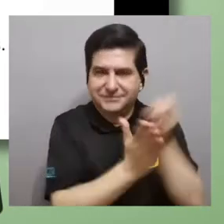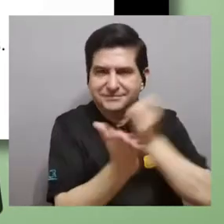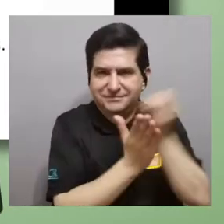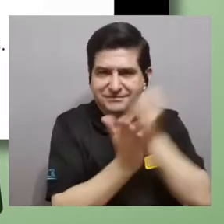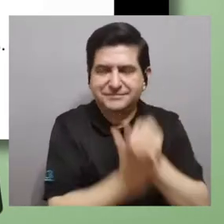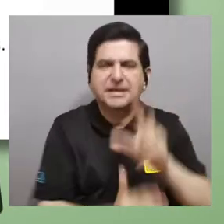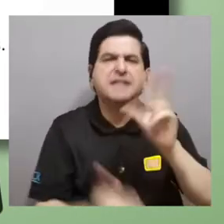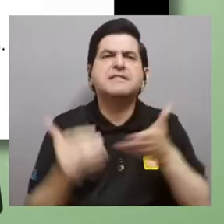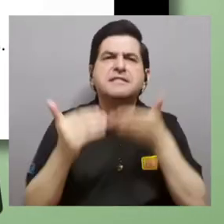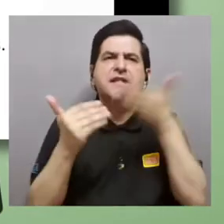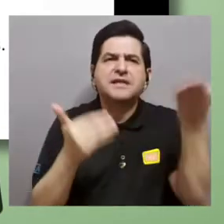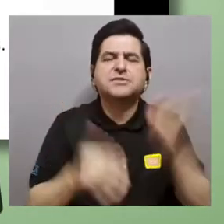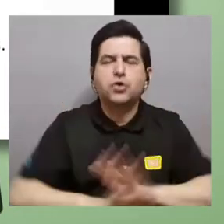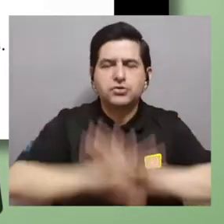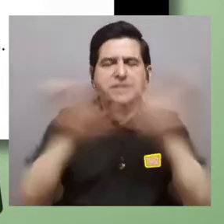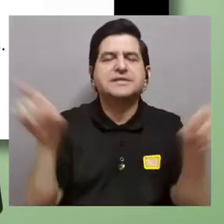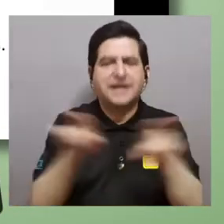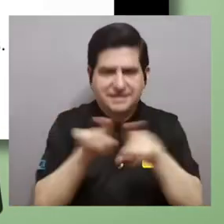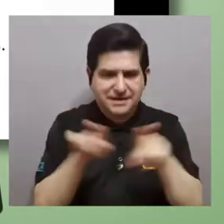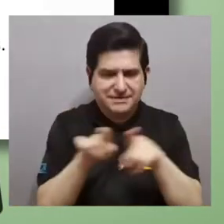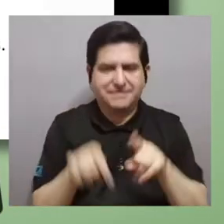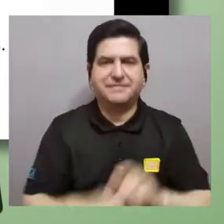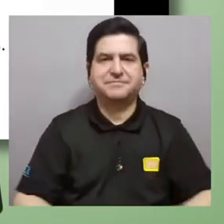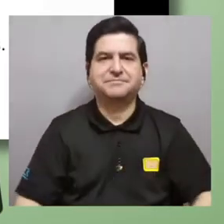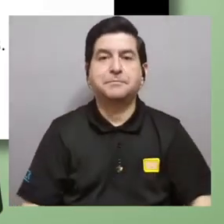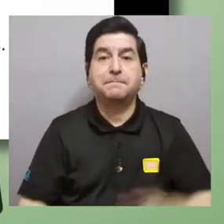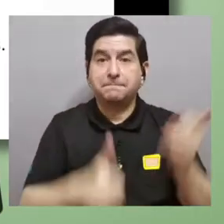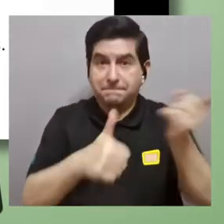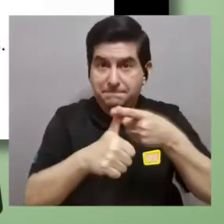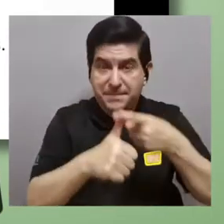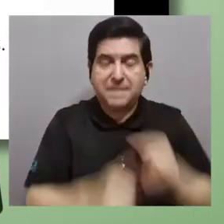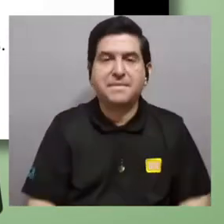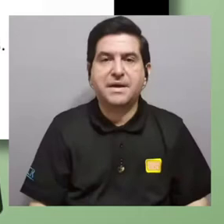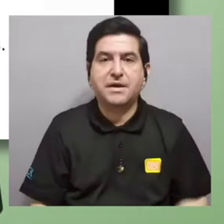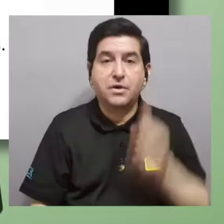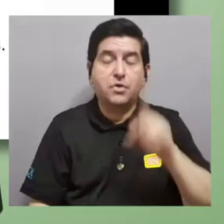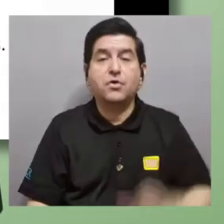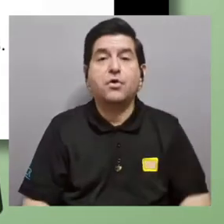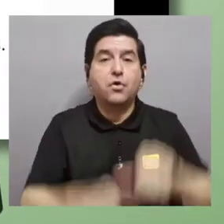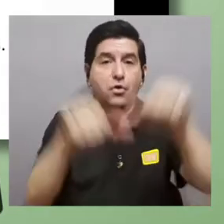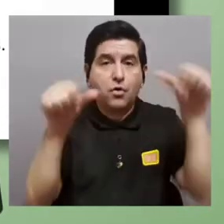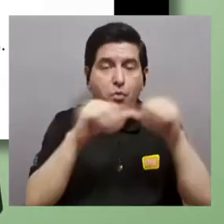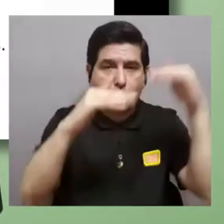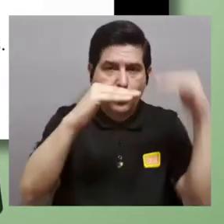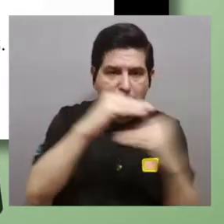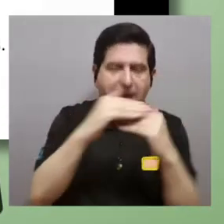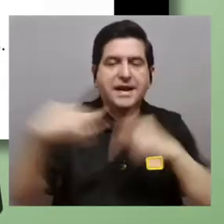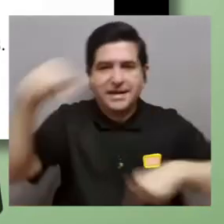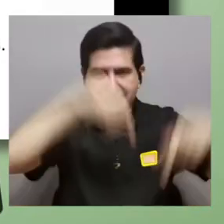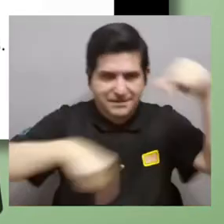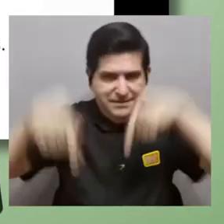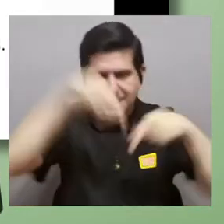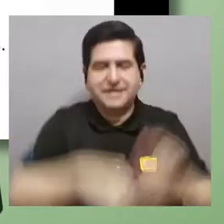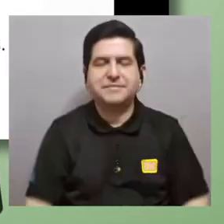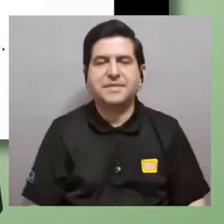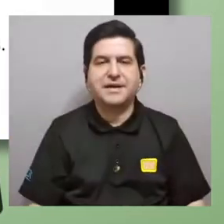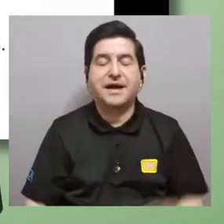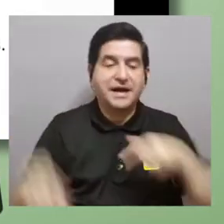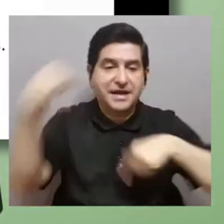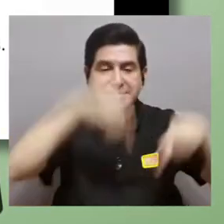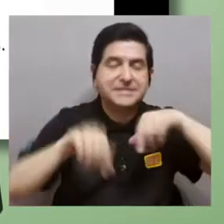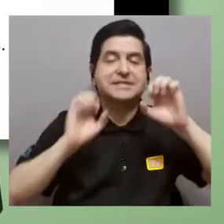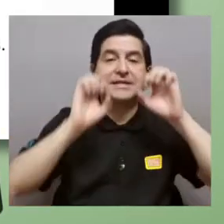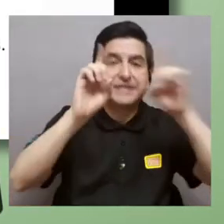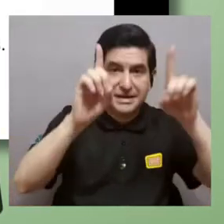tres cositas que queremos aclarar de este campo primero que es una disciplina una subdisciplina de la química por eso se llama